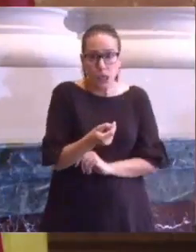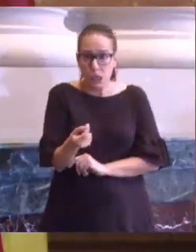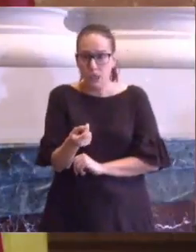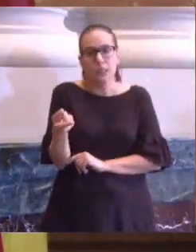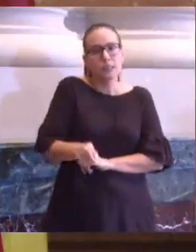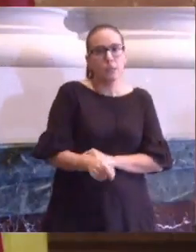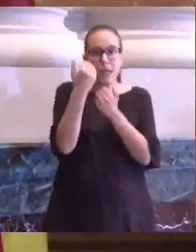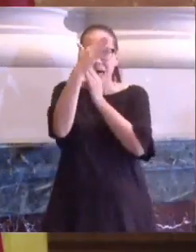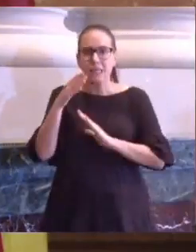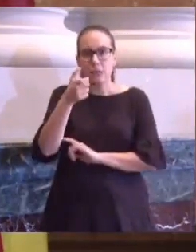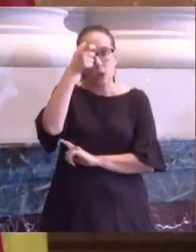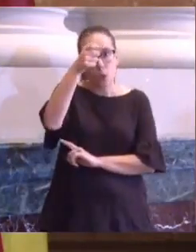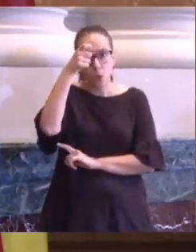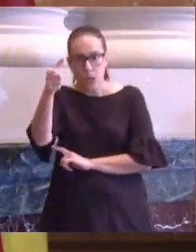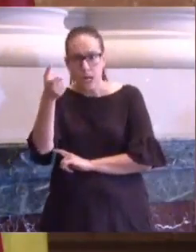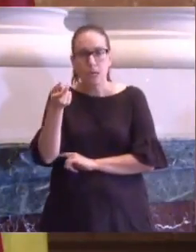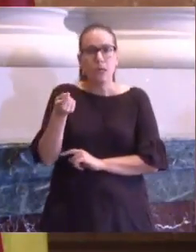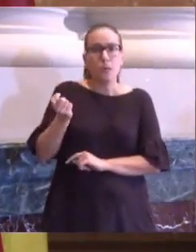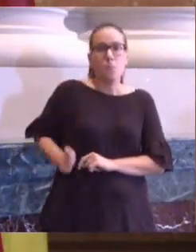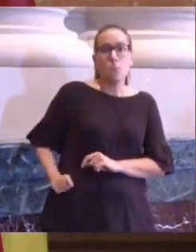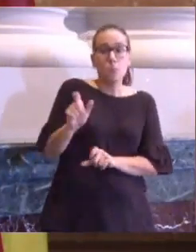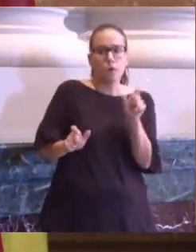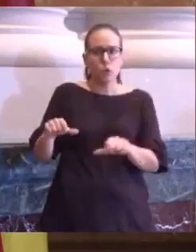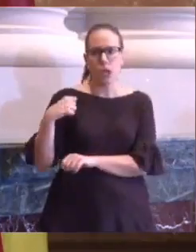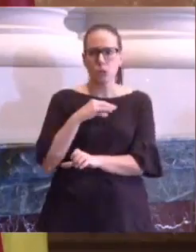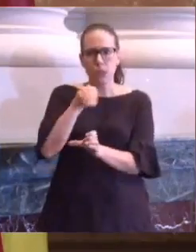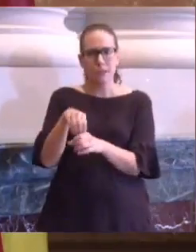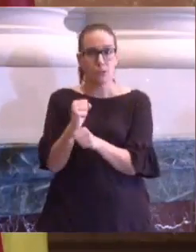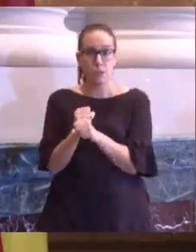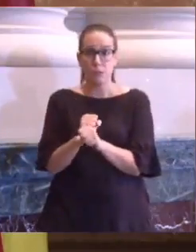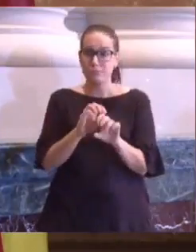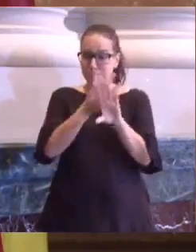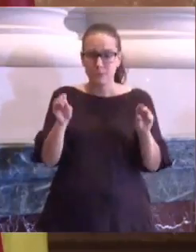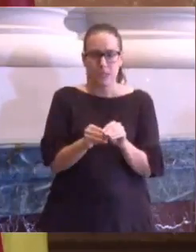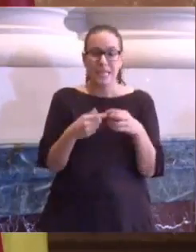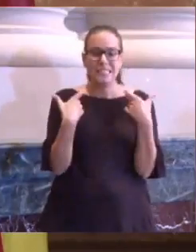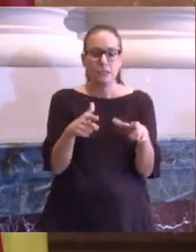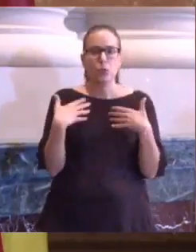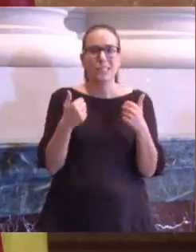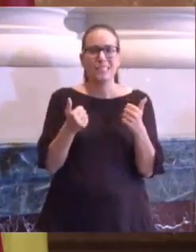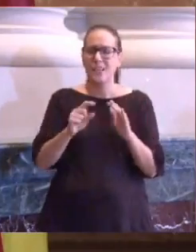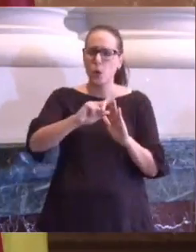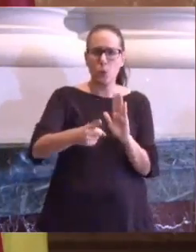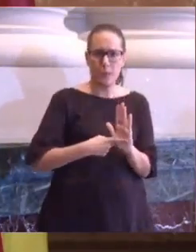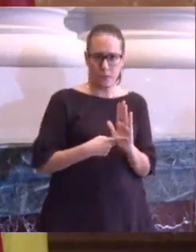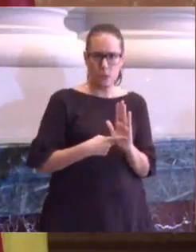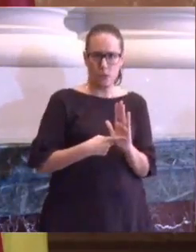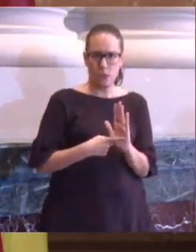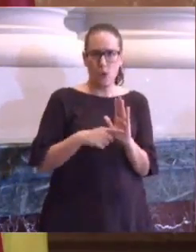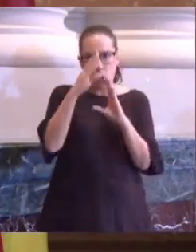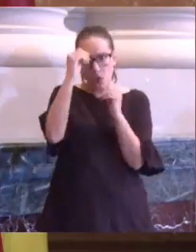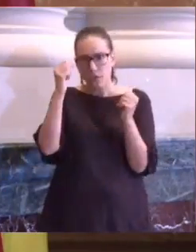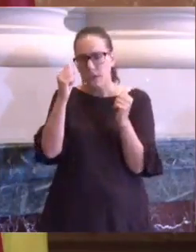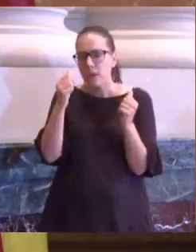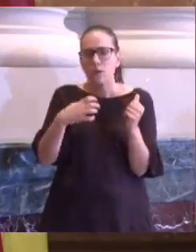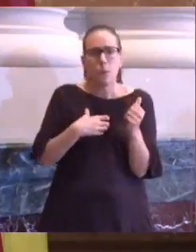rural, en los profesionales de hospitales, en definitiva, en todo nuestro sector sanitario, sin olvidar que nuestra prioridad ahora